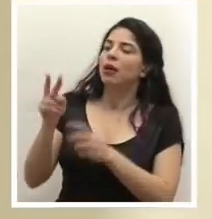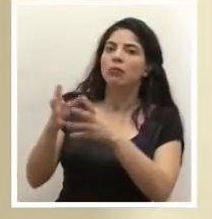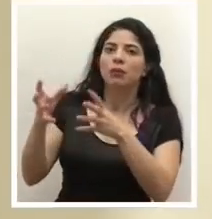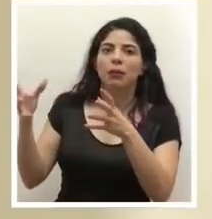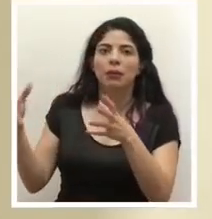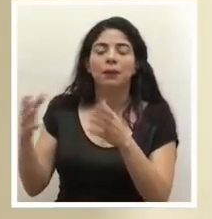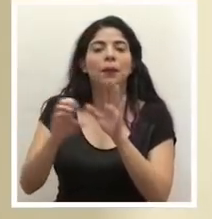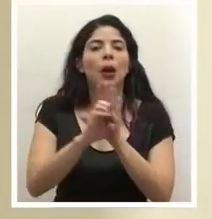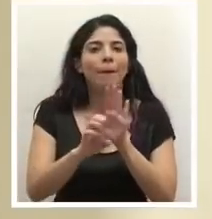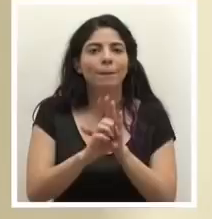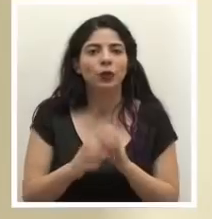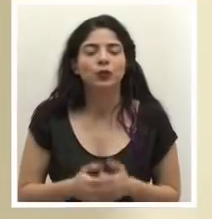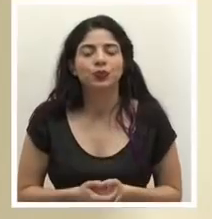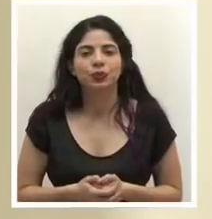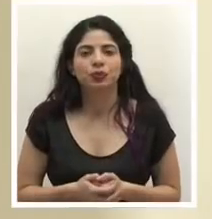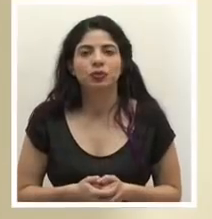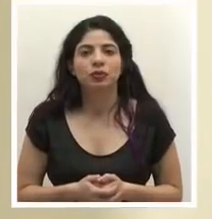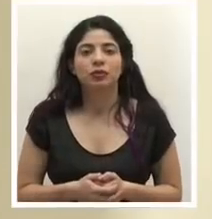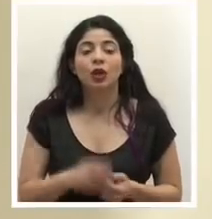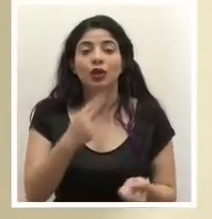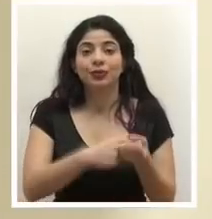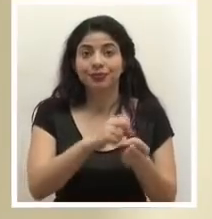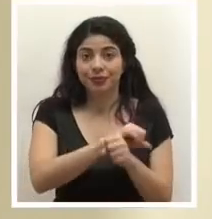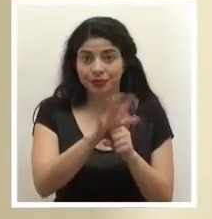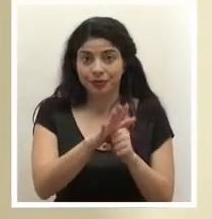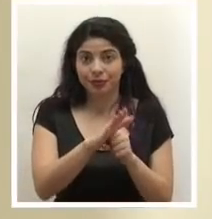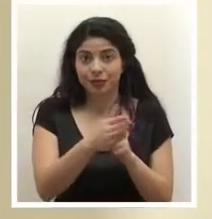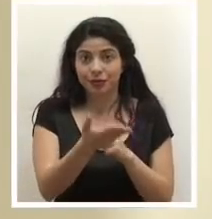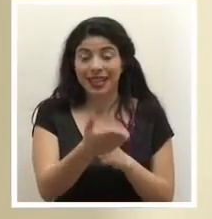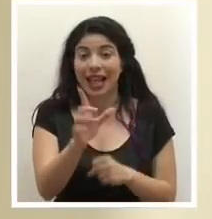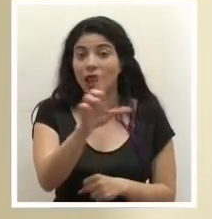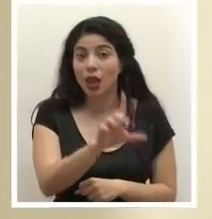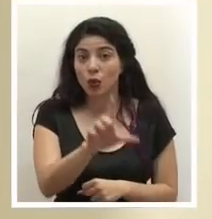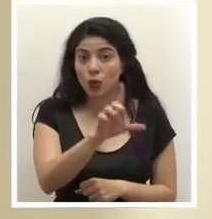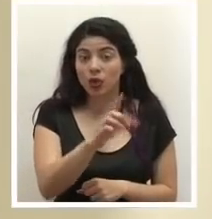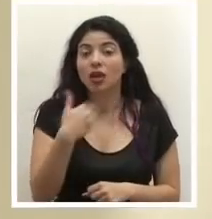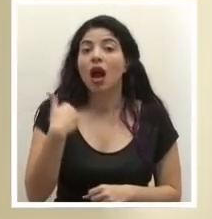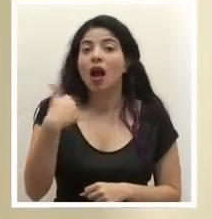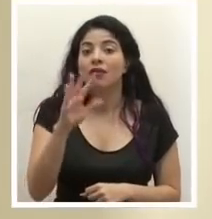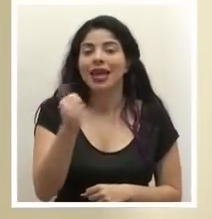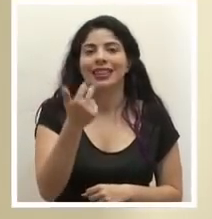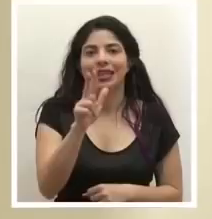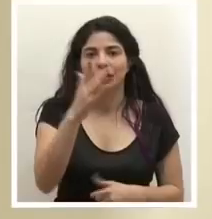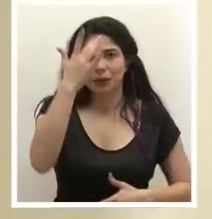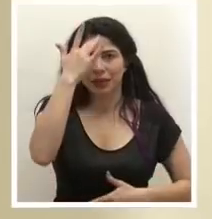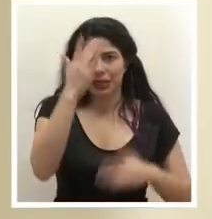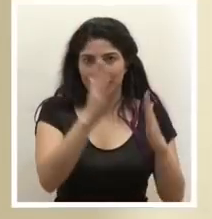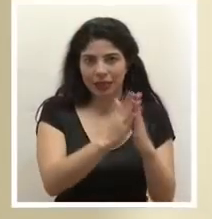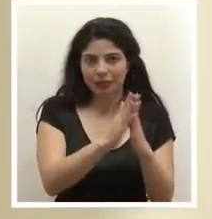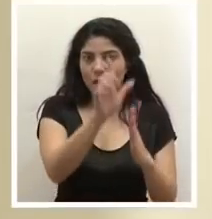Por ejemplo, en SEACO el lunes teníamos 13 pacientes,